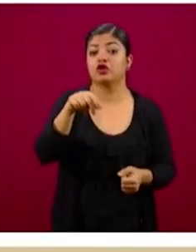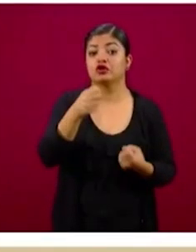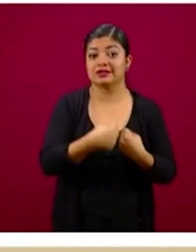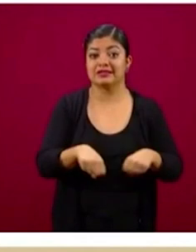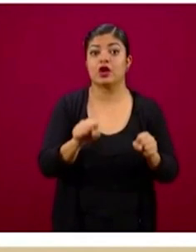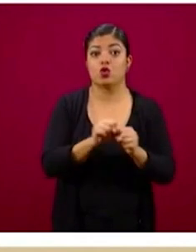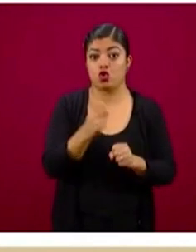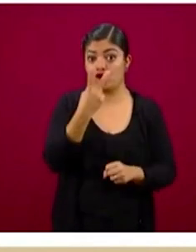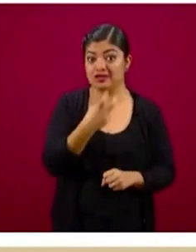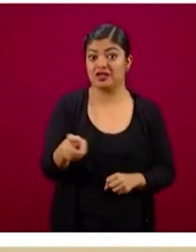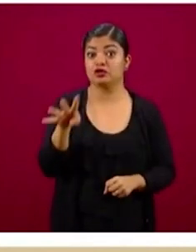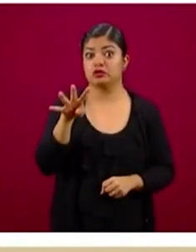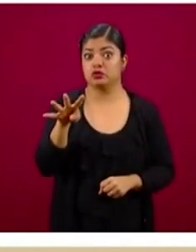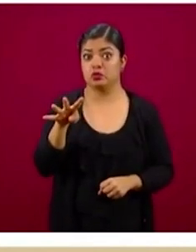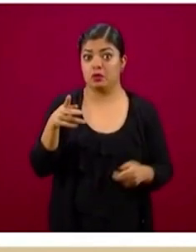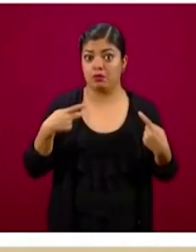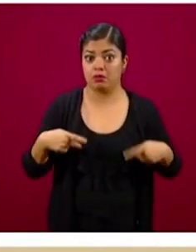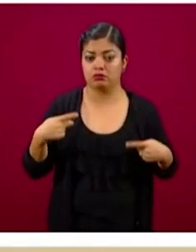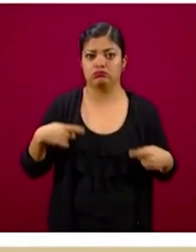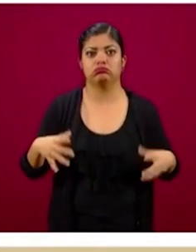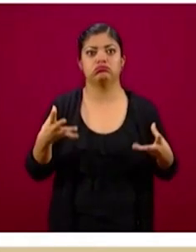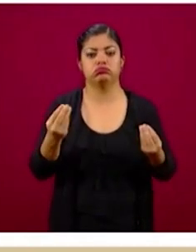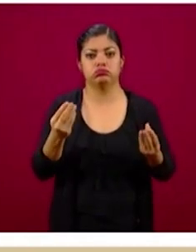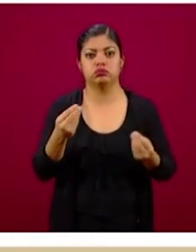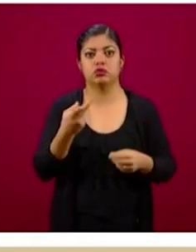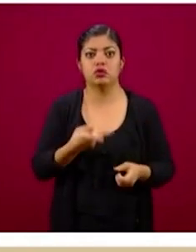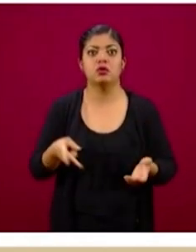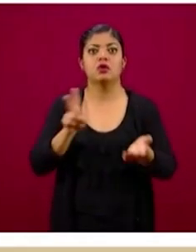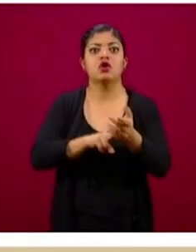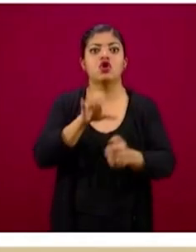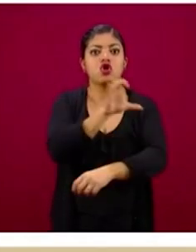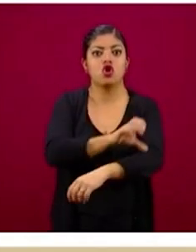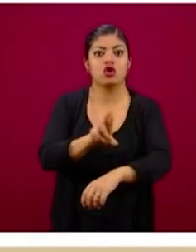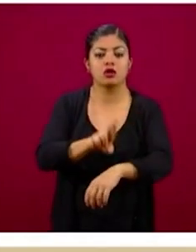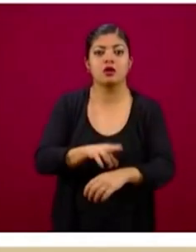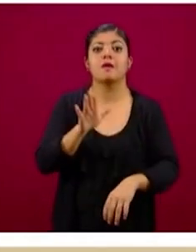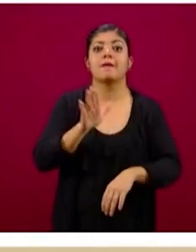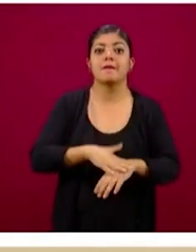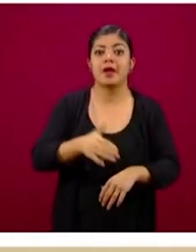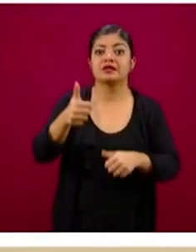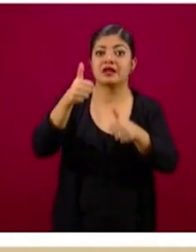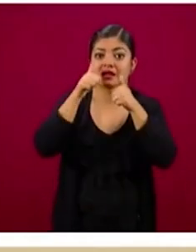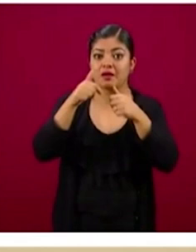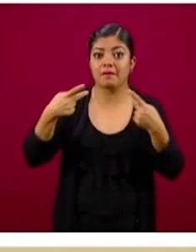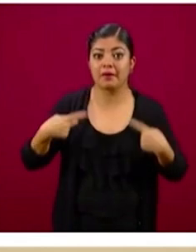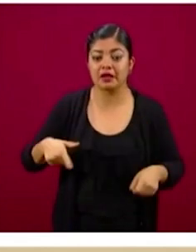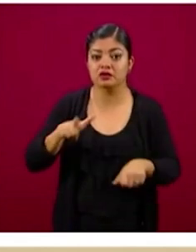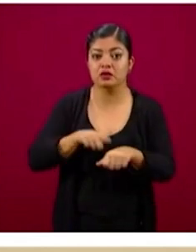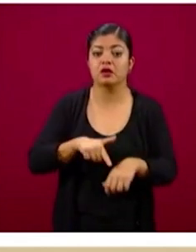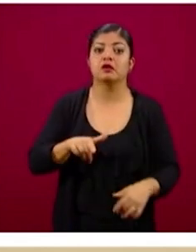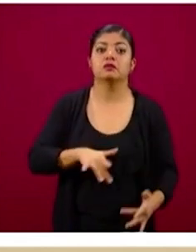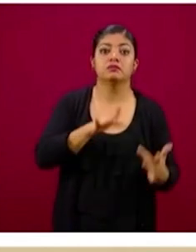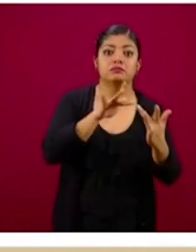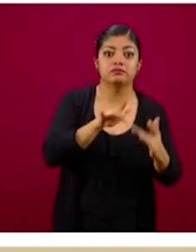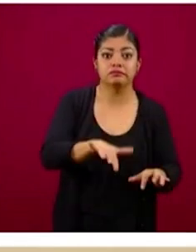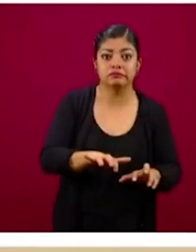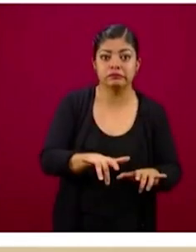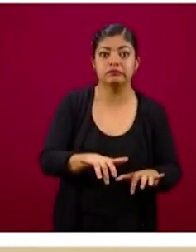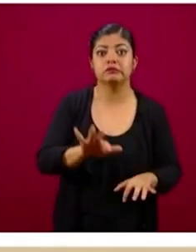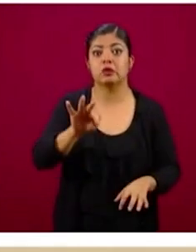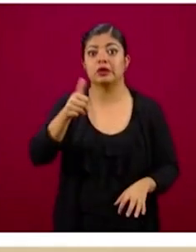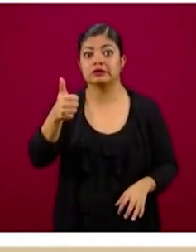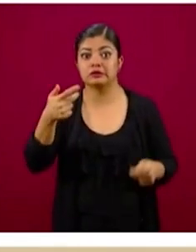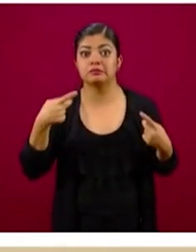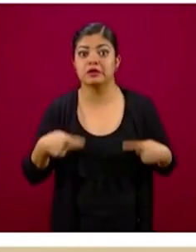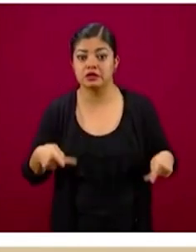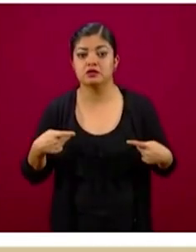personas, son muchísimas, más sus coordinadores, más la atención personalizada, la atención de medios electrónicos, son 46 personas,